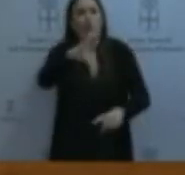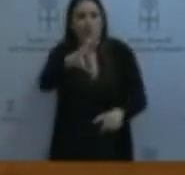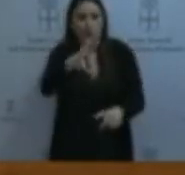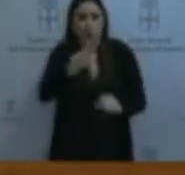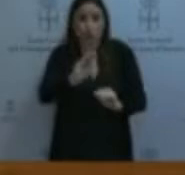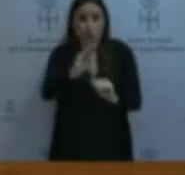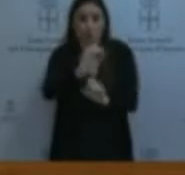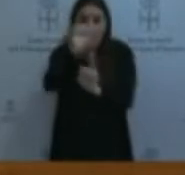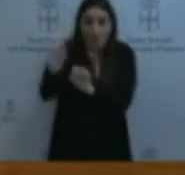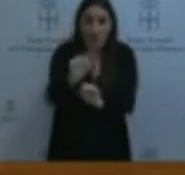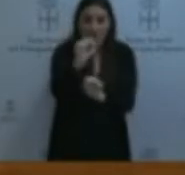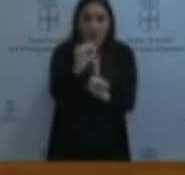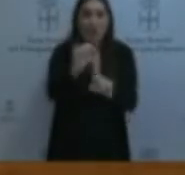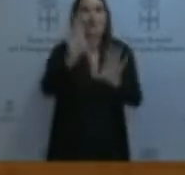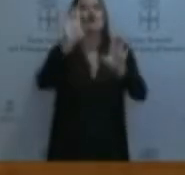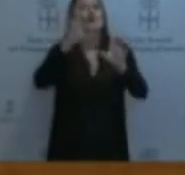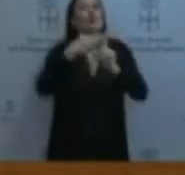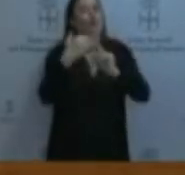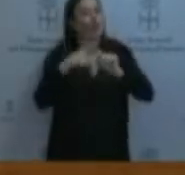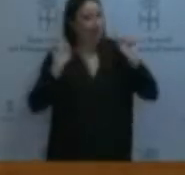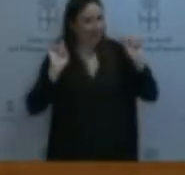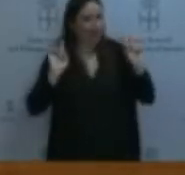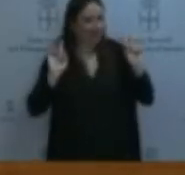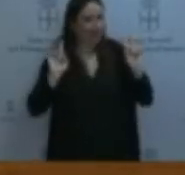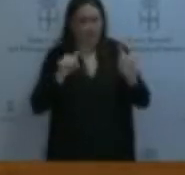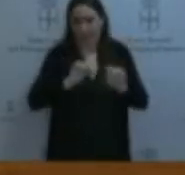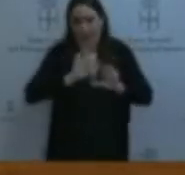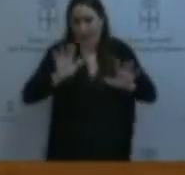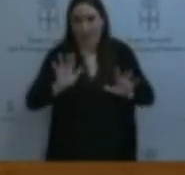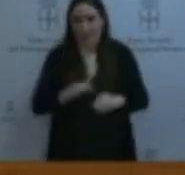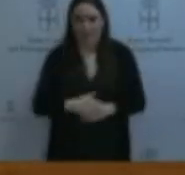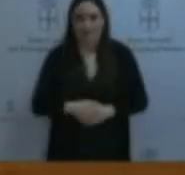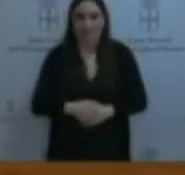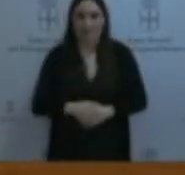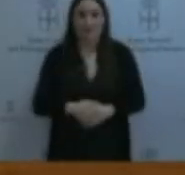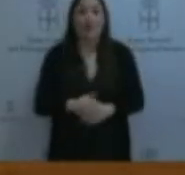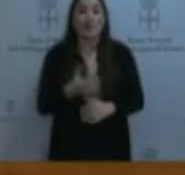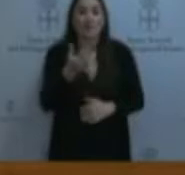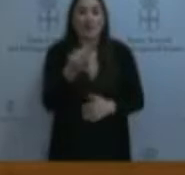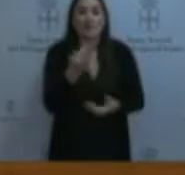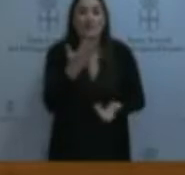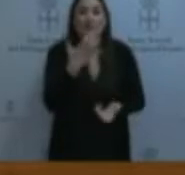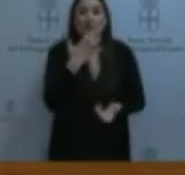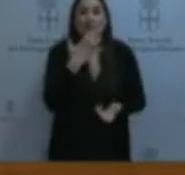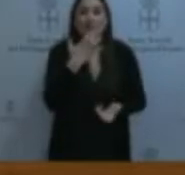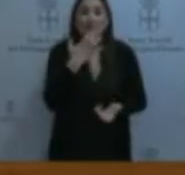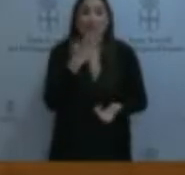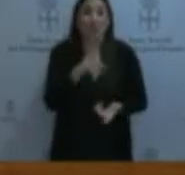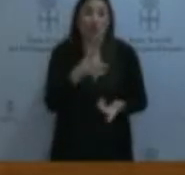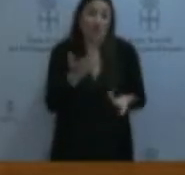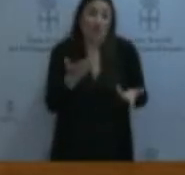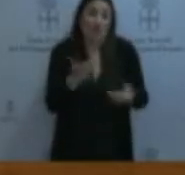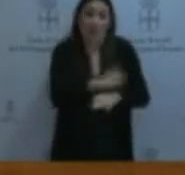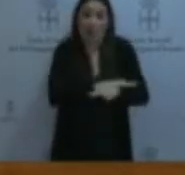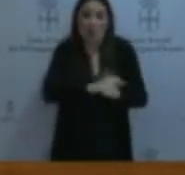la propia sociedad, otro gallo cantaría. Eso no nos cabe duda. Y, además, es que si no, se va a seguir apretando, porque los